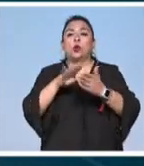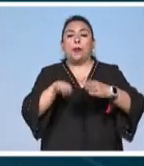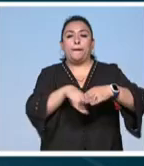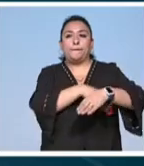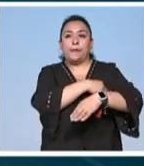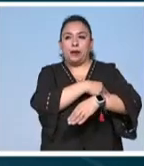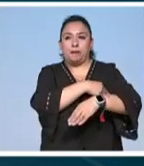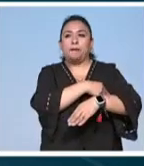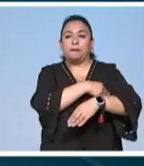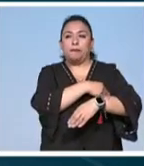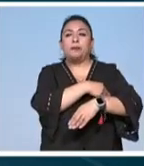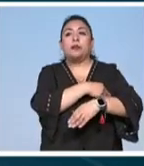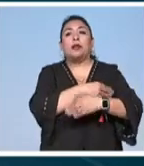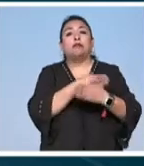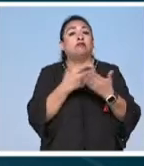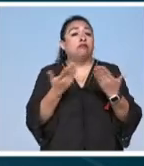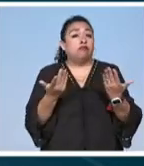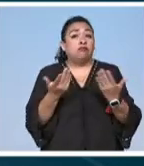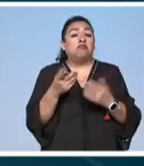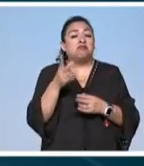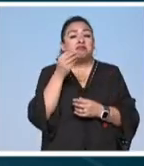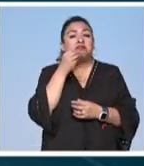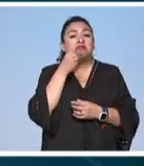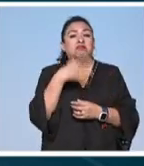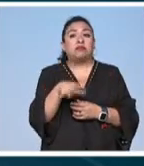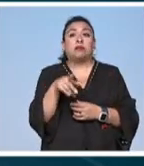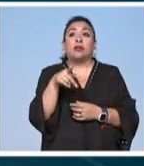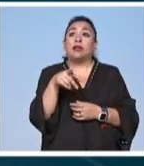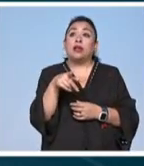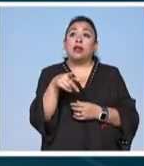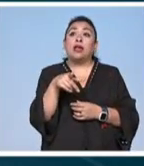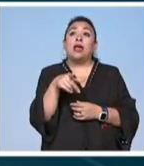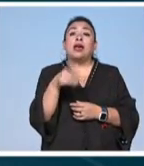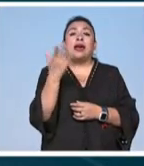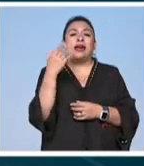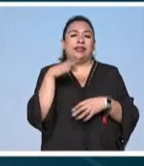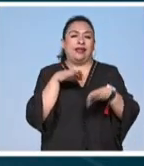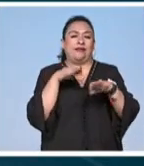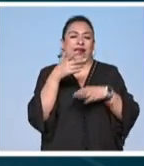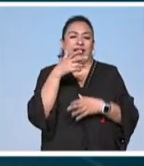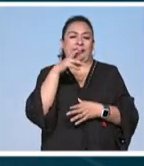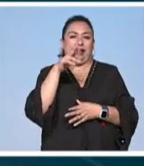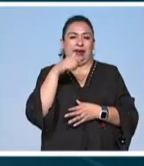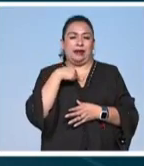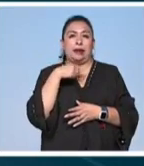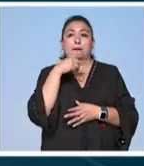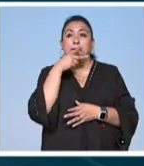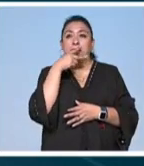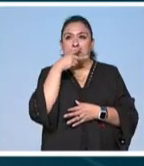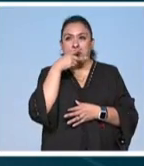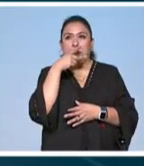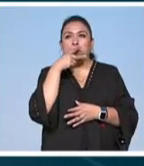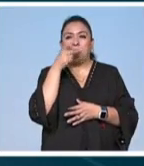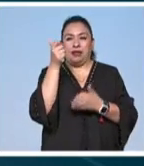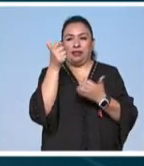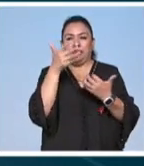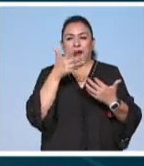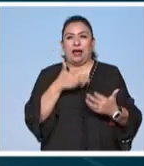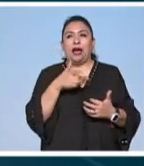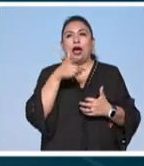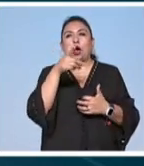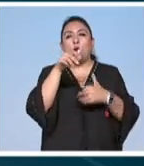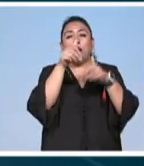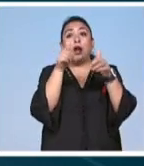brazo así que fue muy lindo cuando él trabajaba en la galería de mi papá o trajo sus primeros